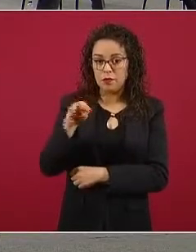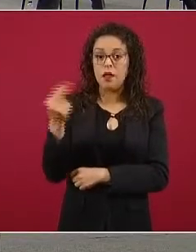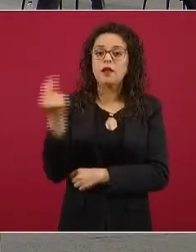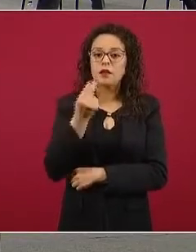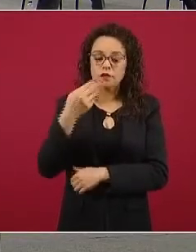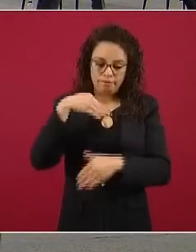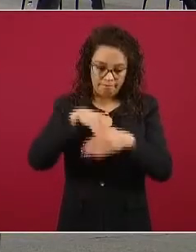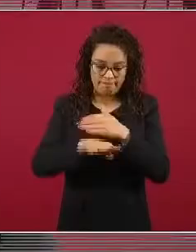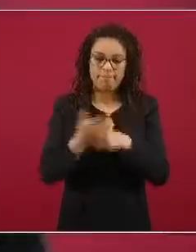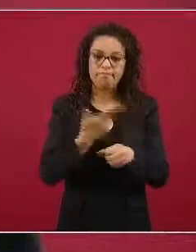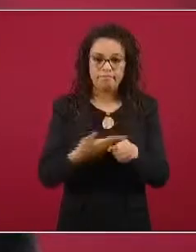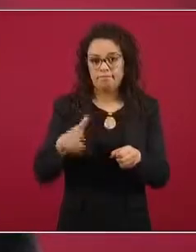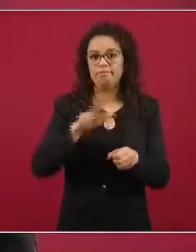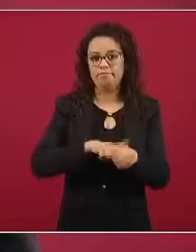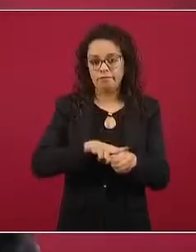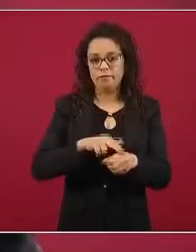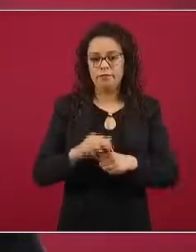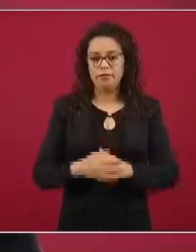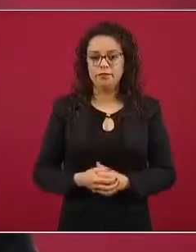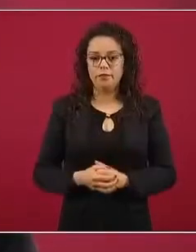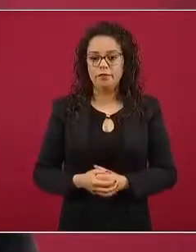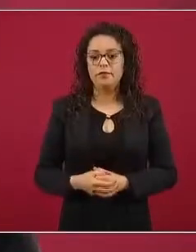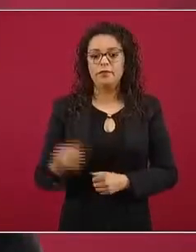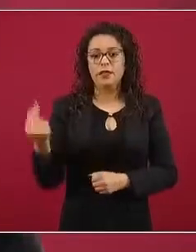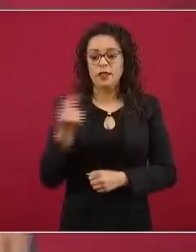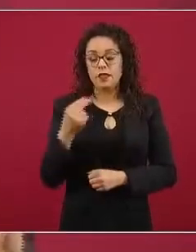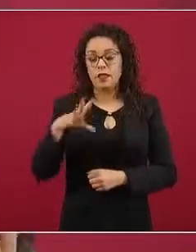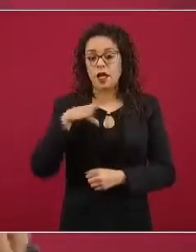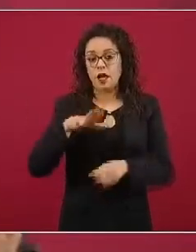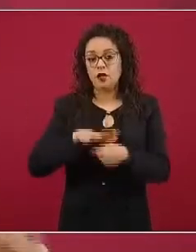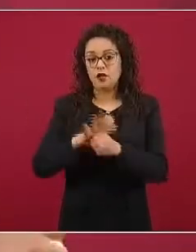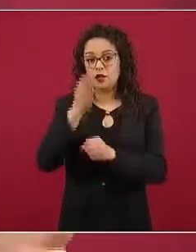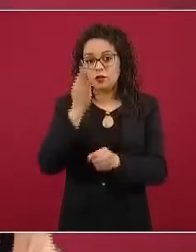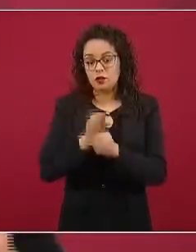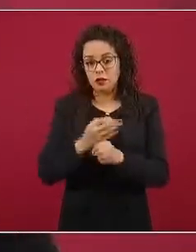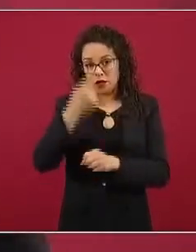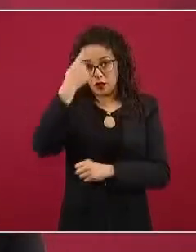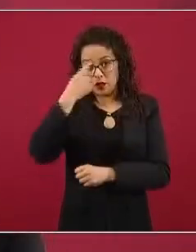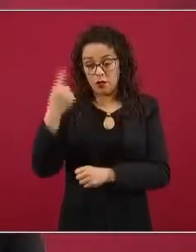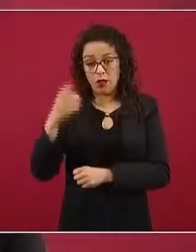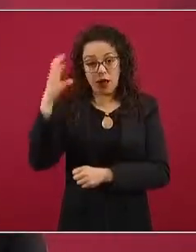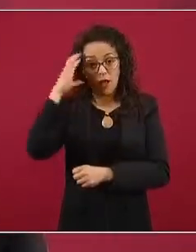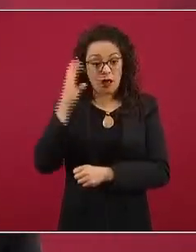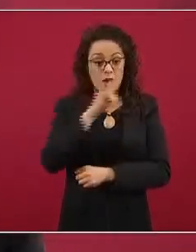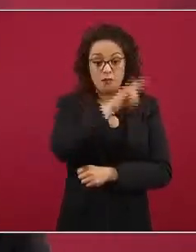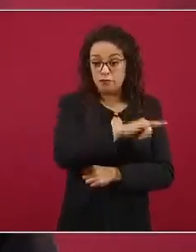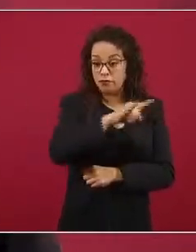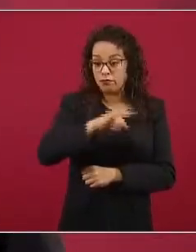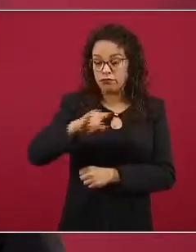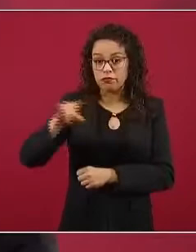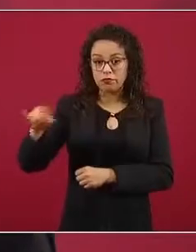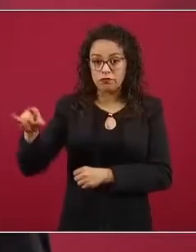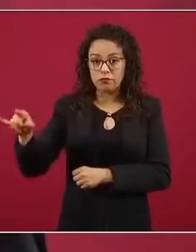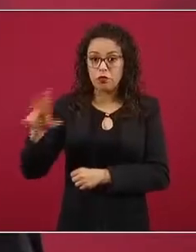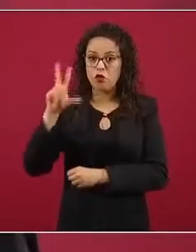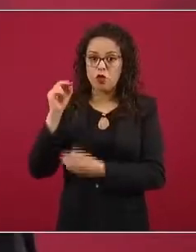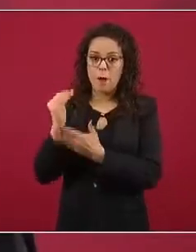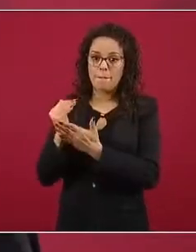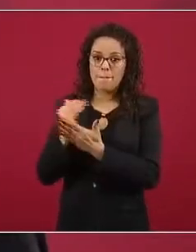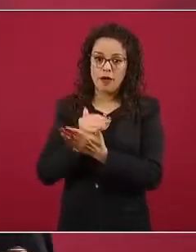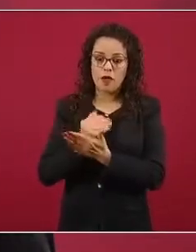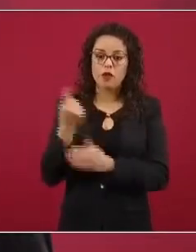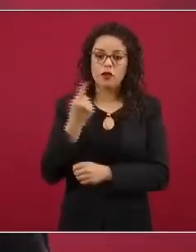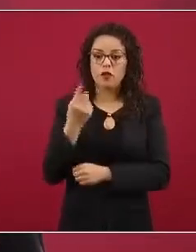hospitalización, crecer lo suficiente para que nunca las camas que hemos dispuesto sean menos que las camas que se